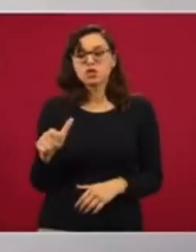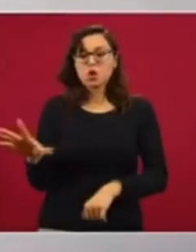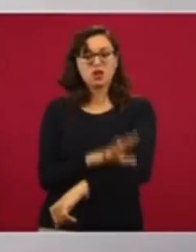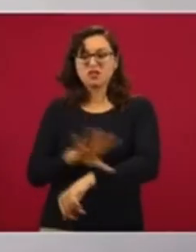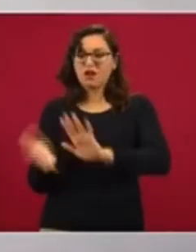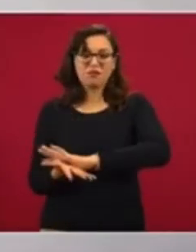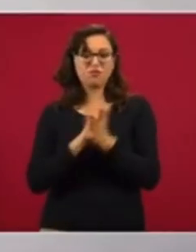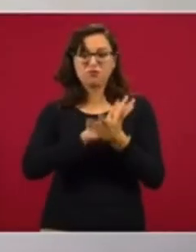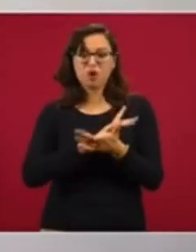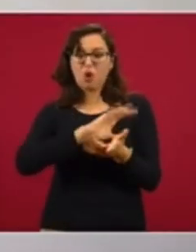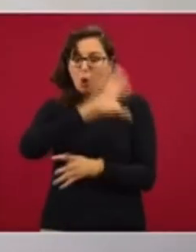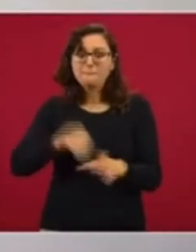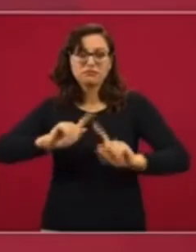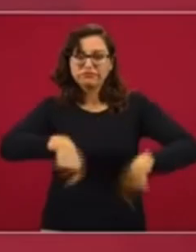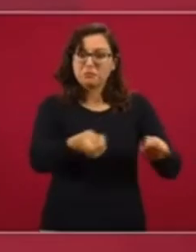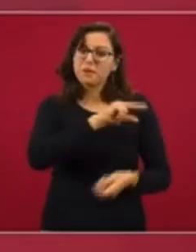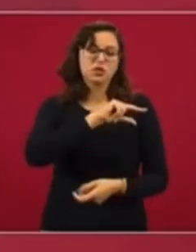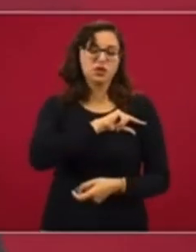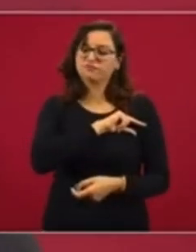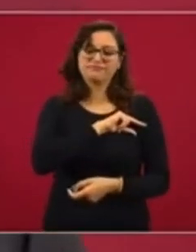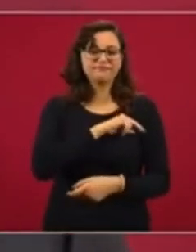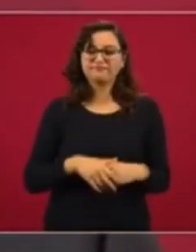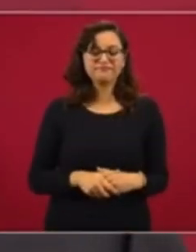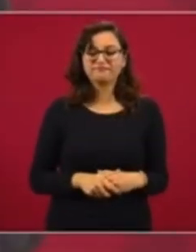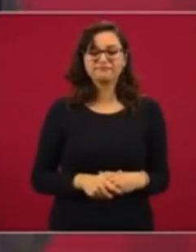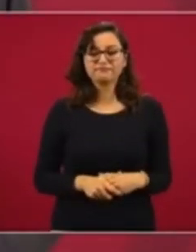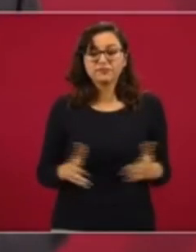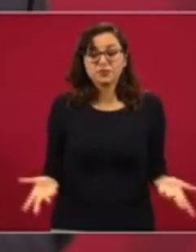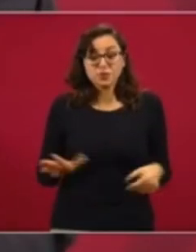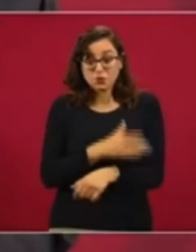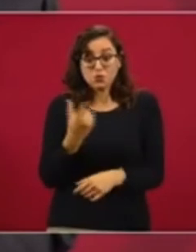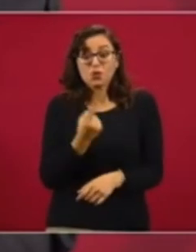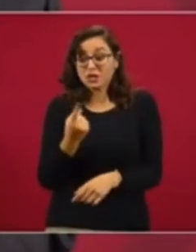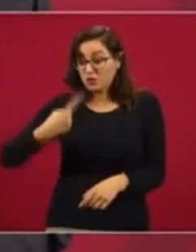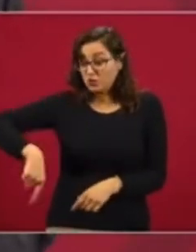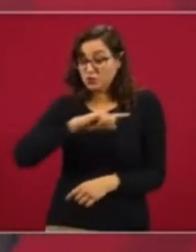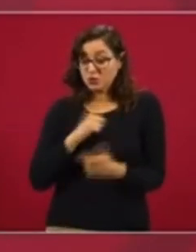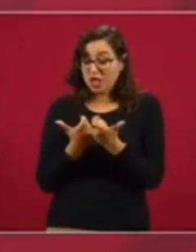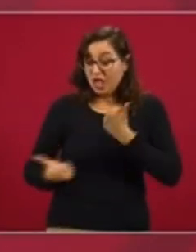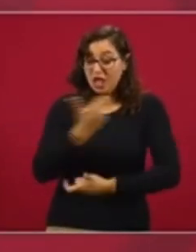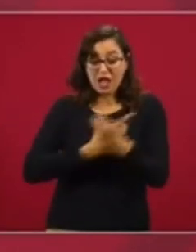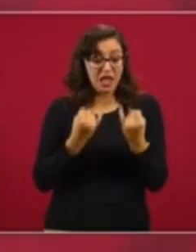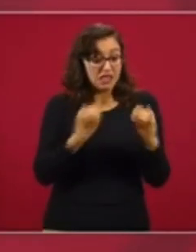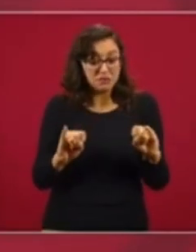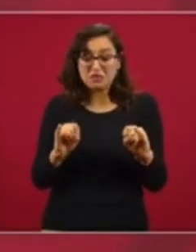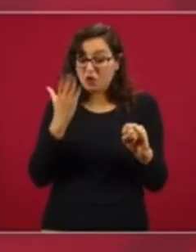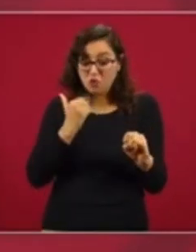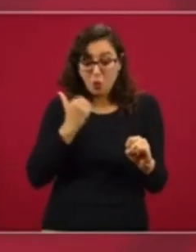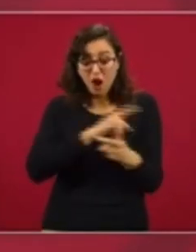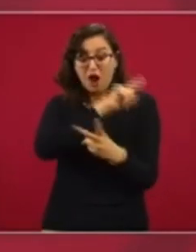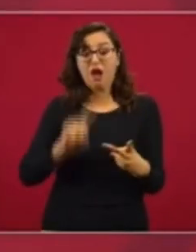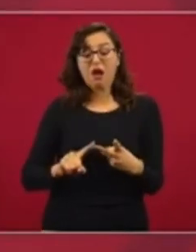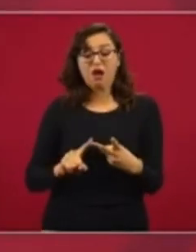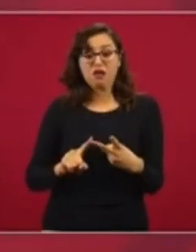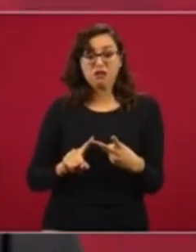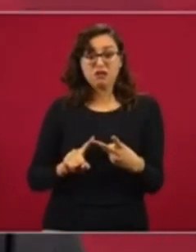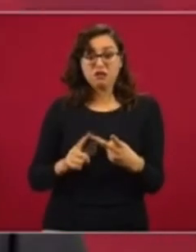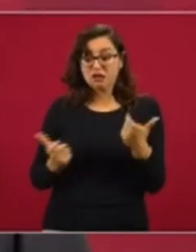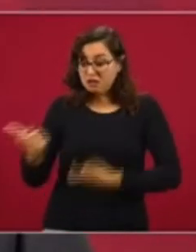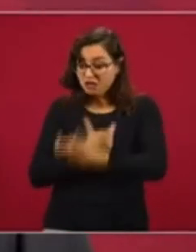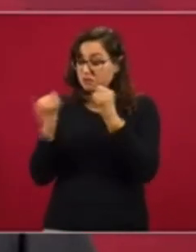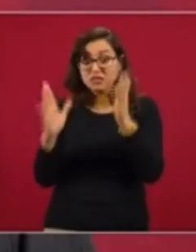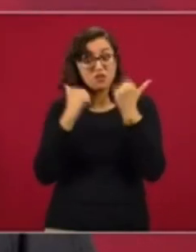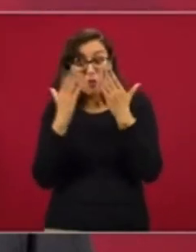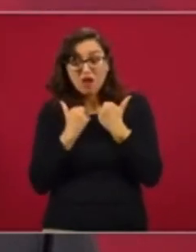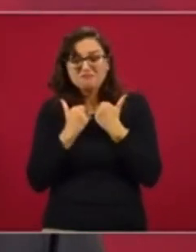energético, porque si no tenemos independencia económica, si no tenemos independencia en nuestros